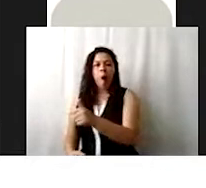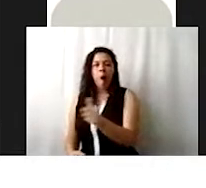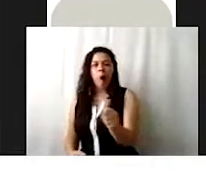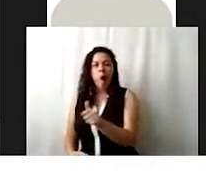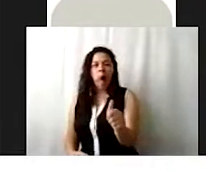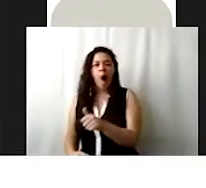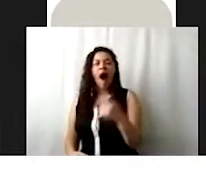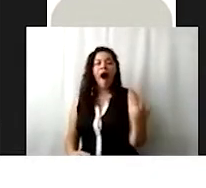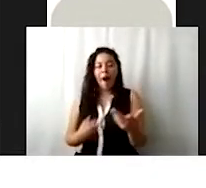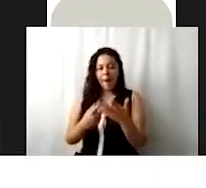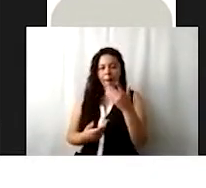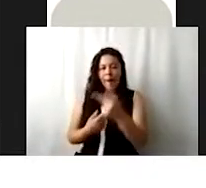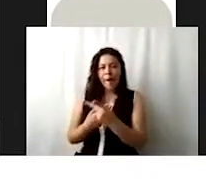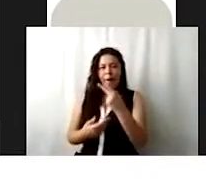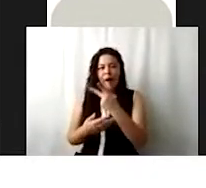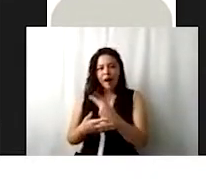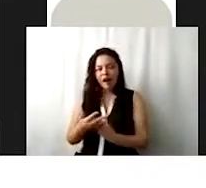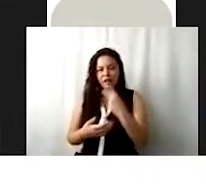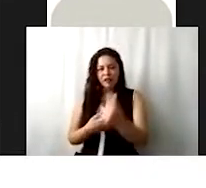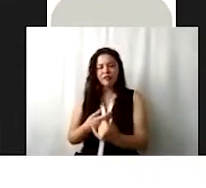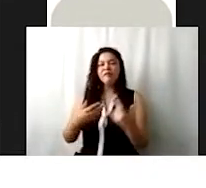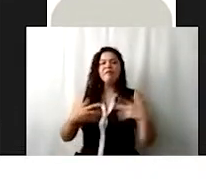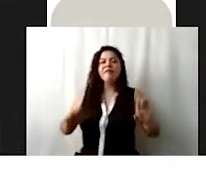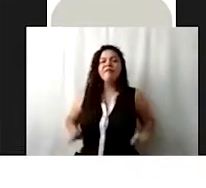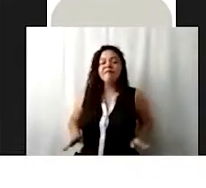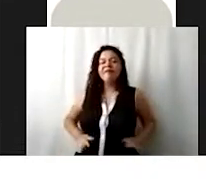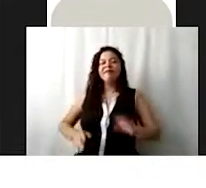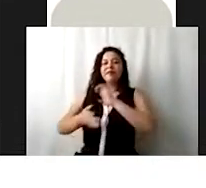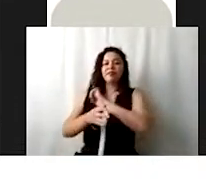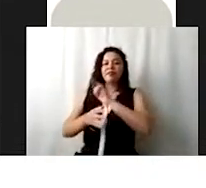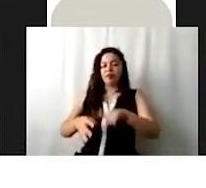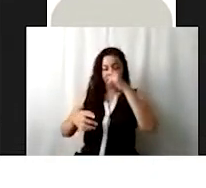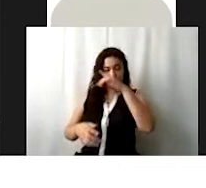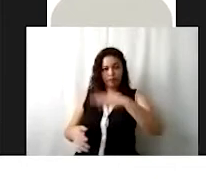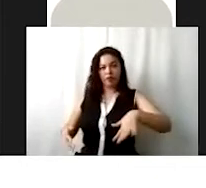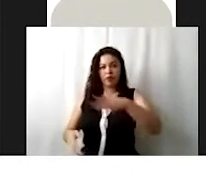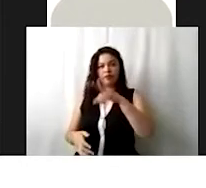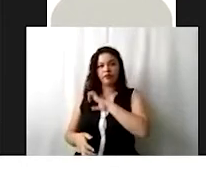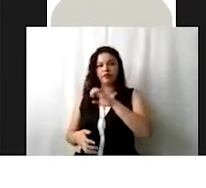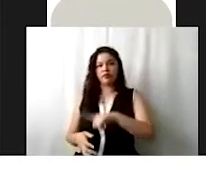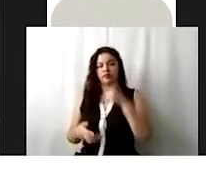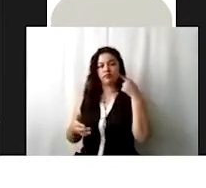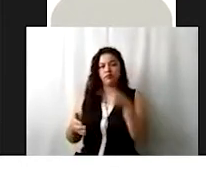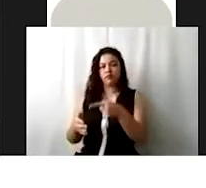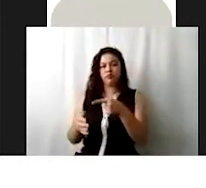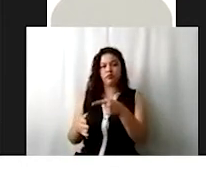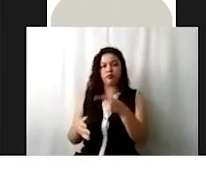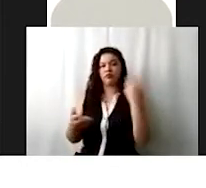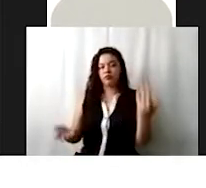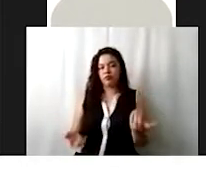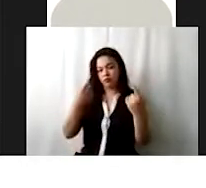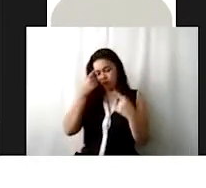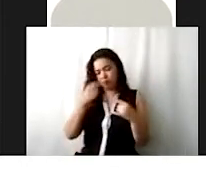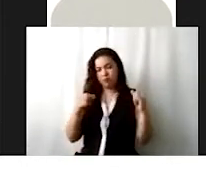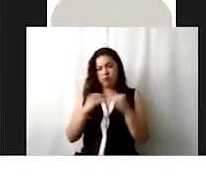con características específicas dirigidas a una población en específico. De esta misma institución puede ser que